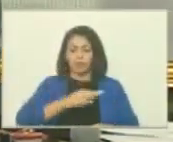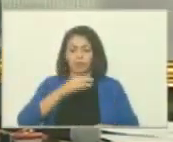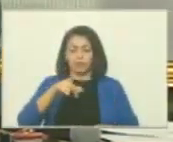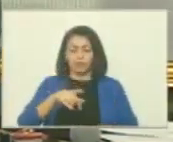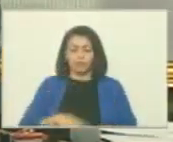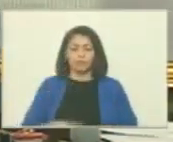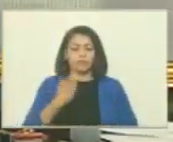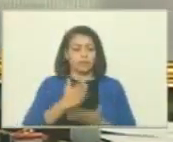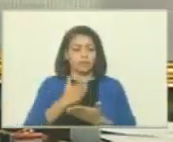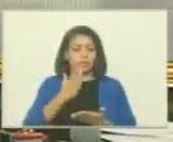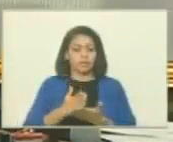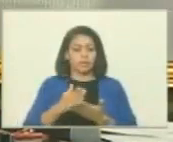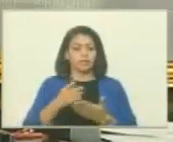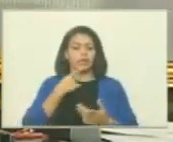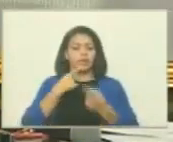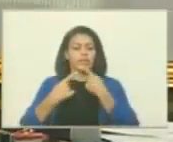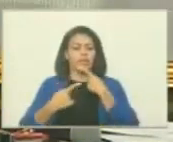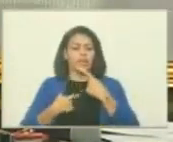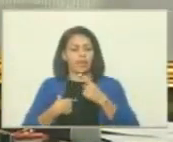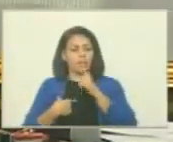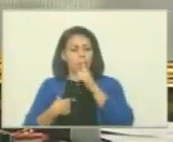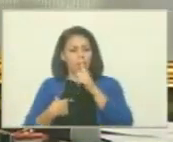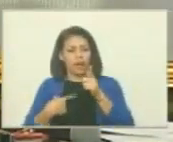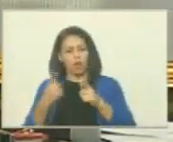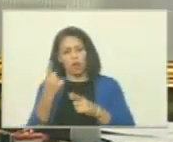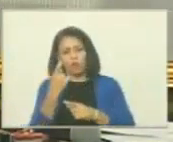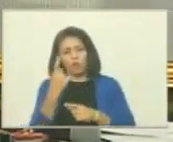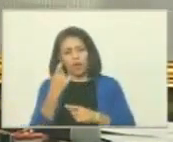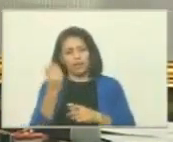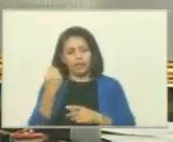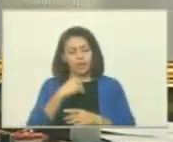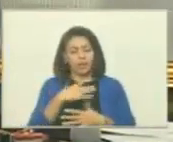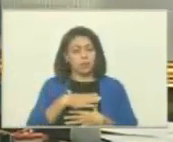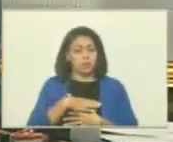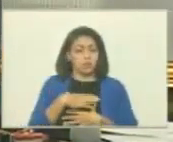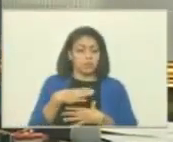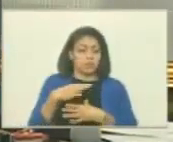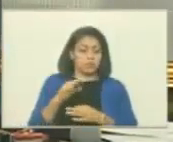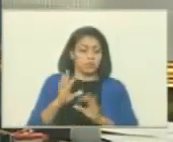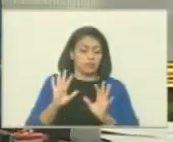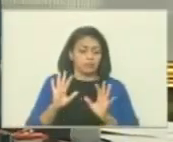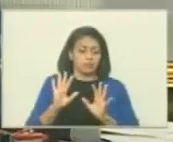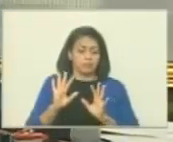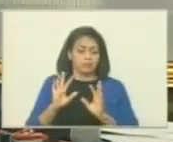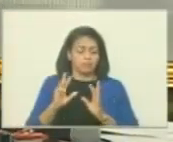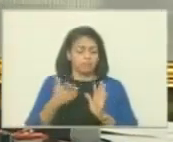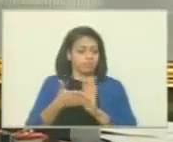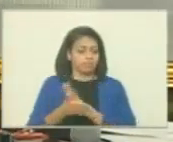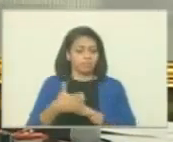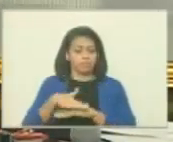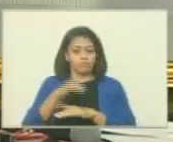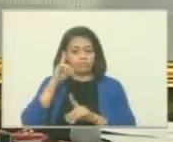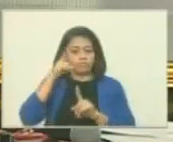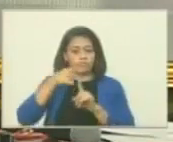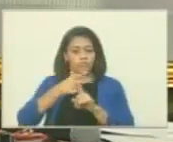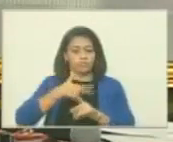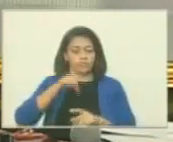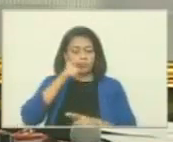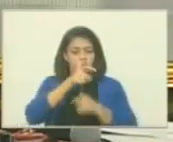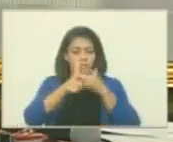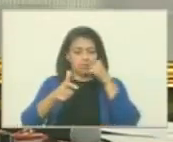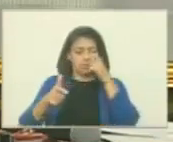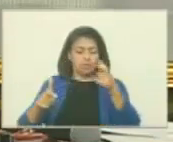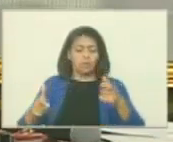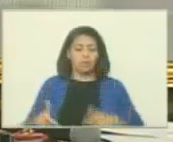que siempre nos contaron mal o incompletas o interesadas respecto al destino de nuestros pueblos